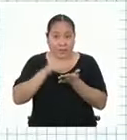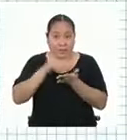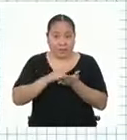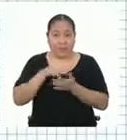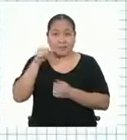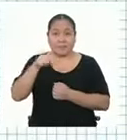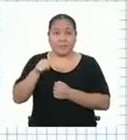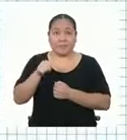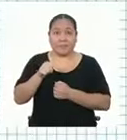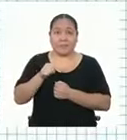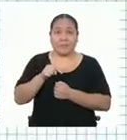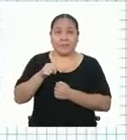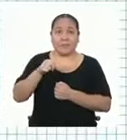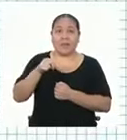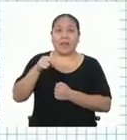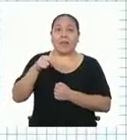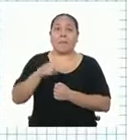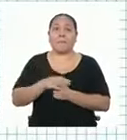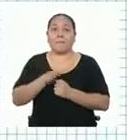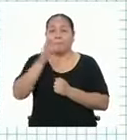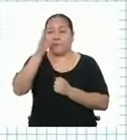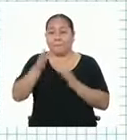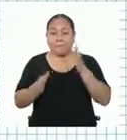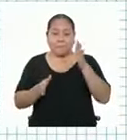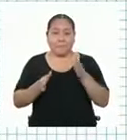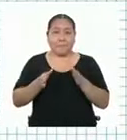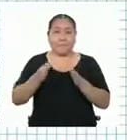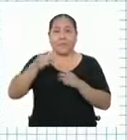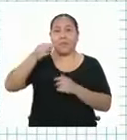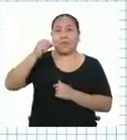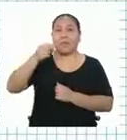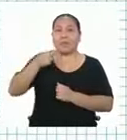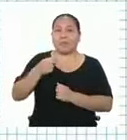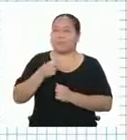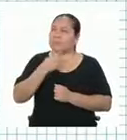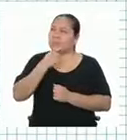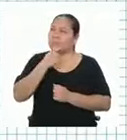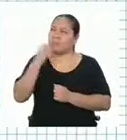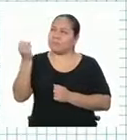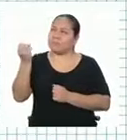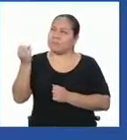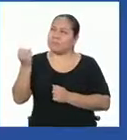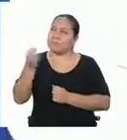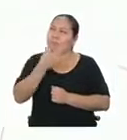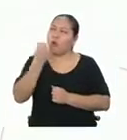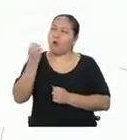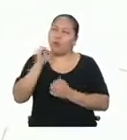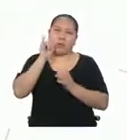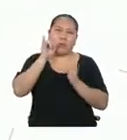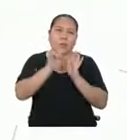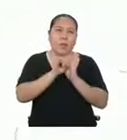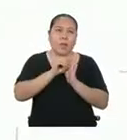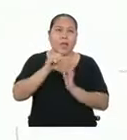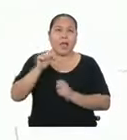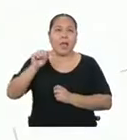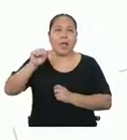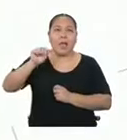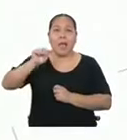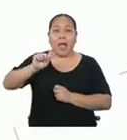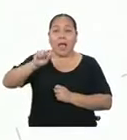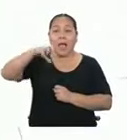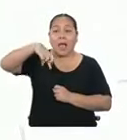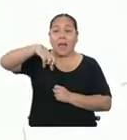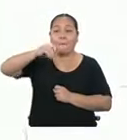Estos son la apotema de la base y de la pirámide. A ver, mejor con imagen. La apotema de la